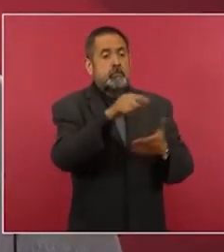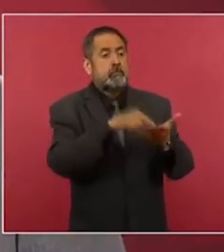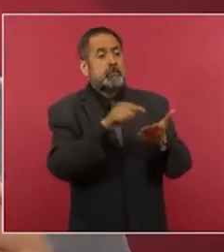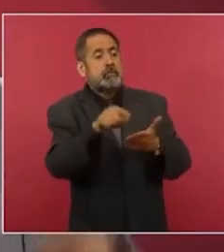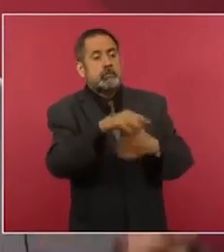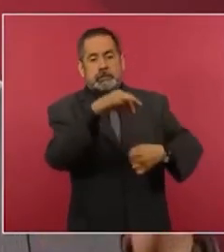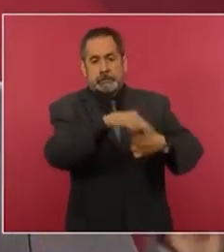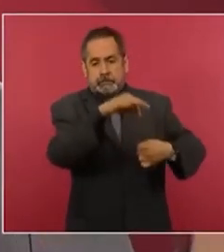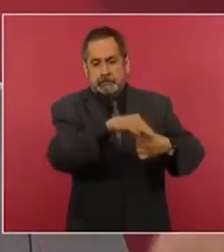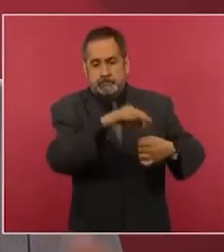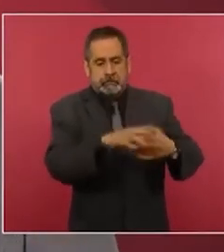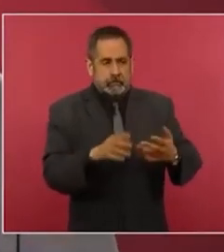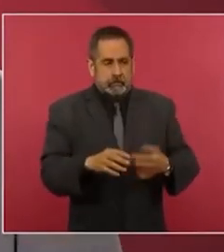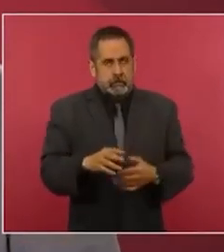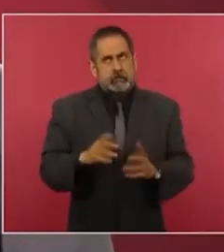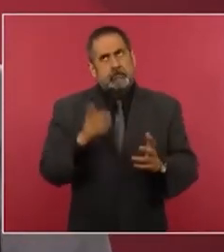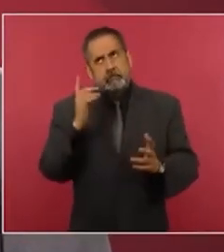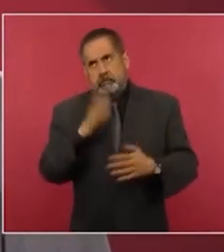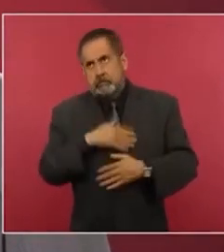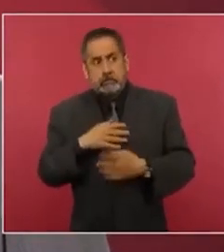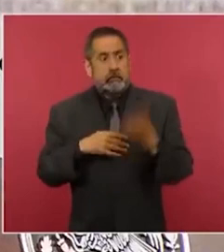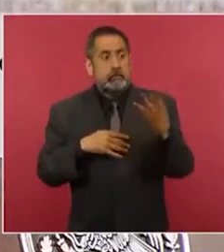y qué bueno que nada más son cuatro